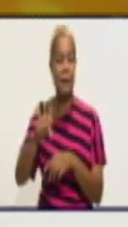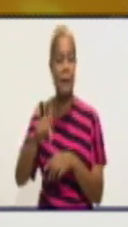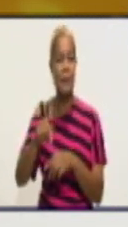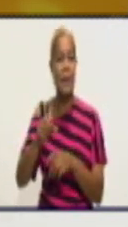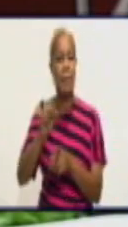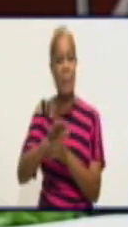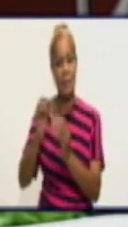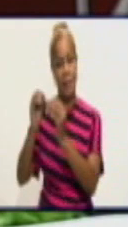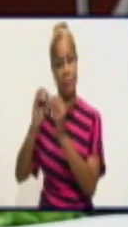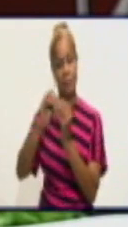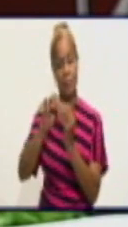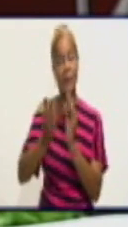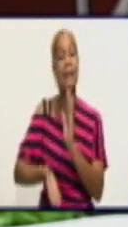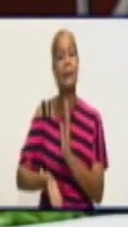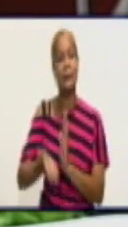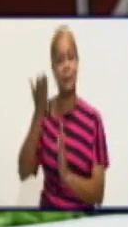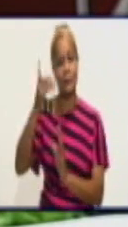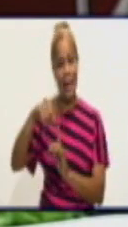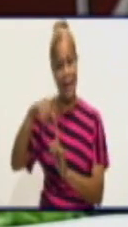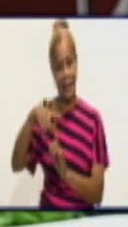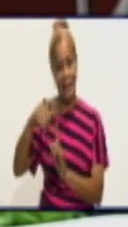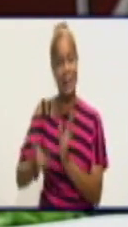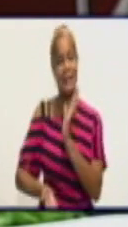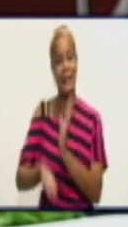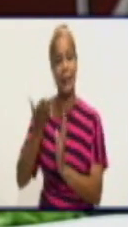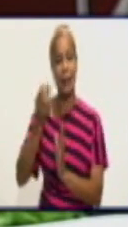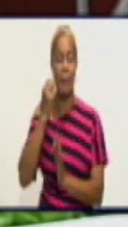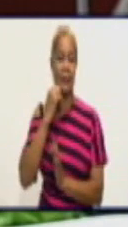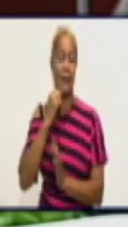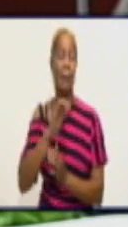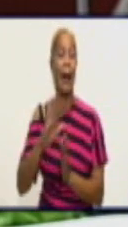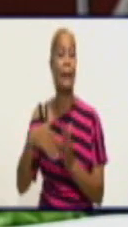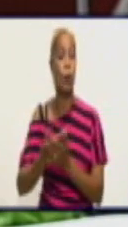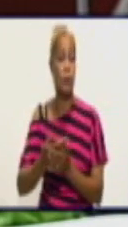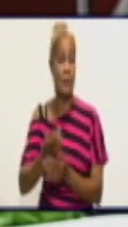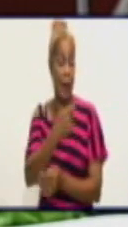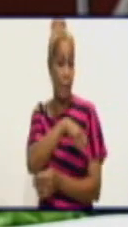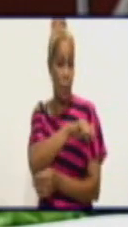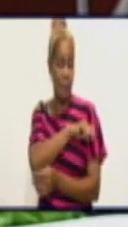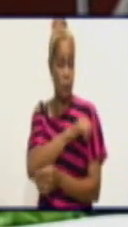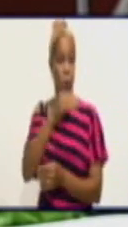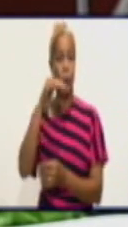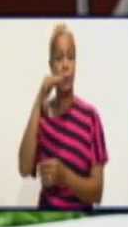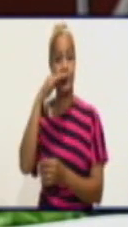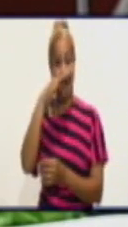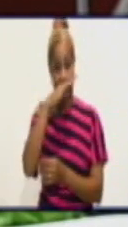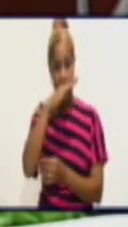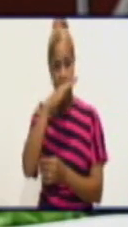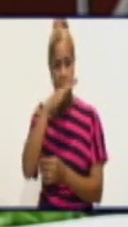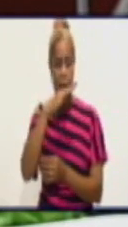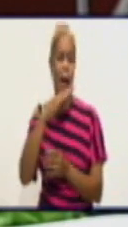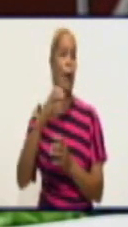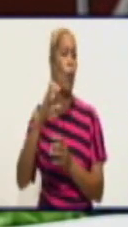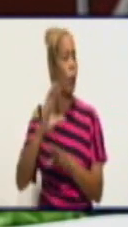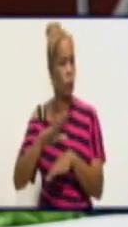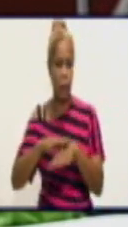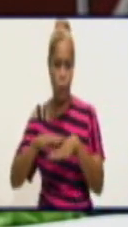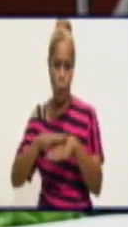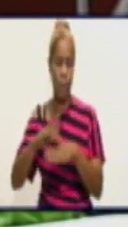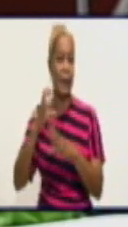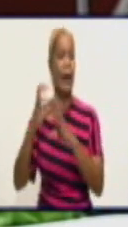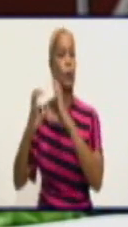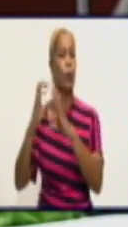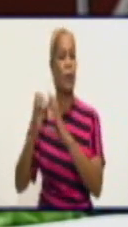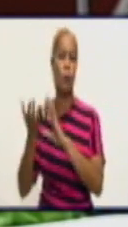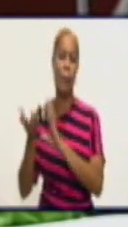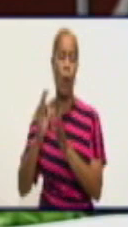buscando aquí unos datos, por ejemplo, la población de Giza, o sea, la de Cautocristo, está por encima de las 20.000